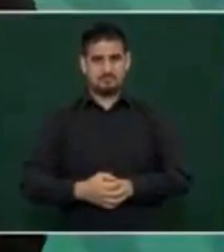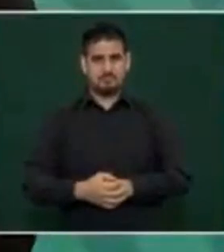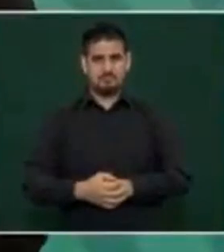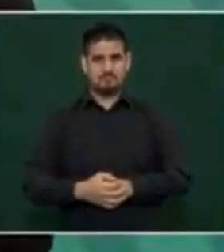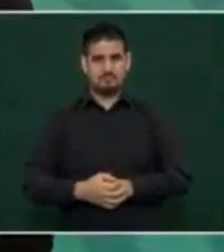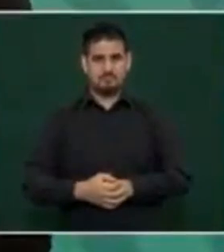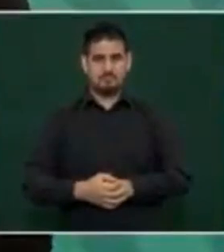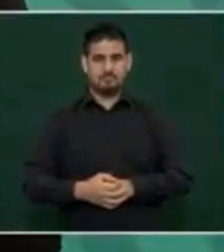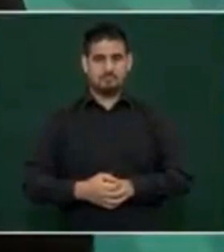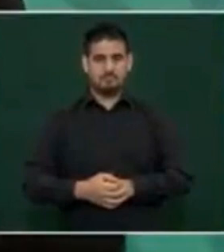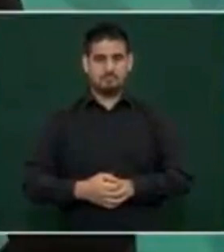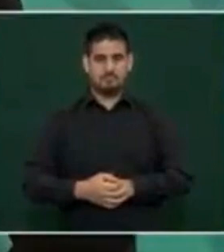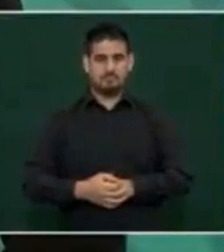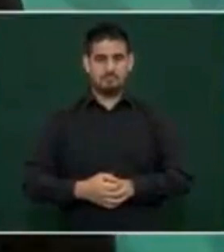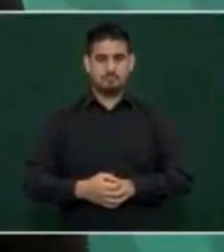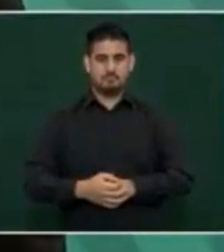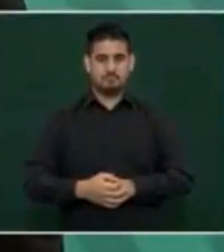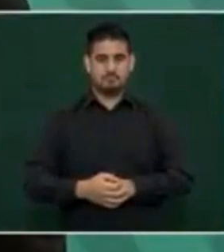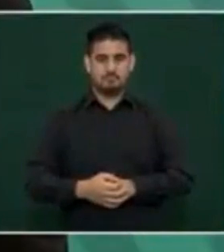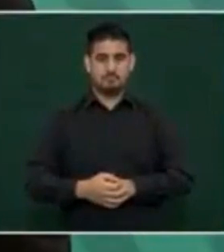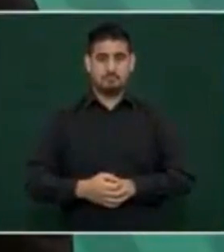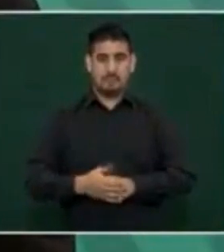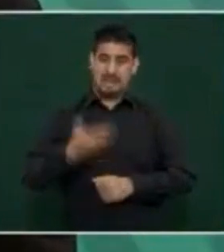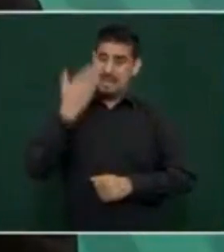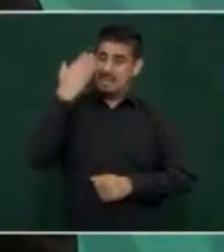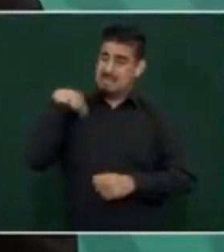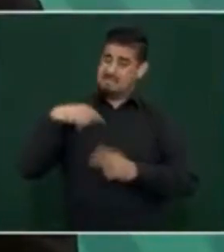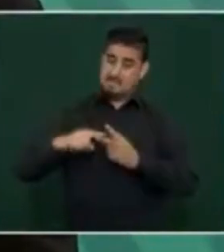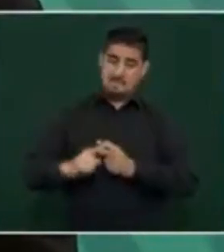fue desde el principio acosado,